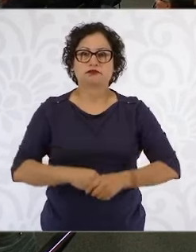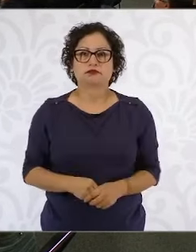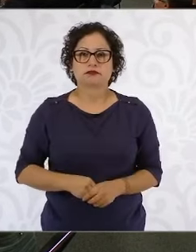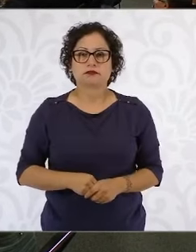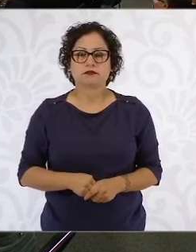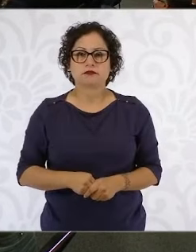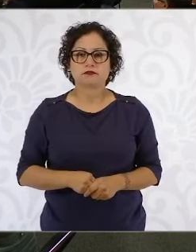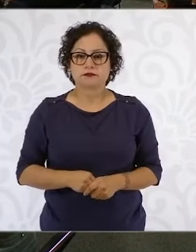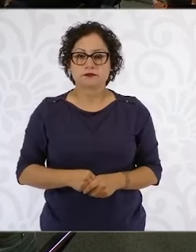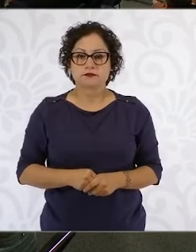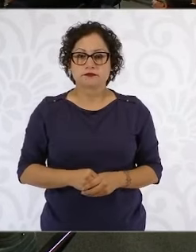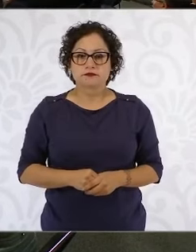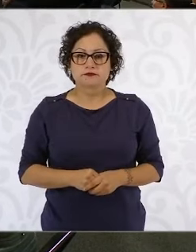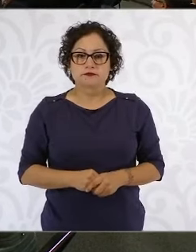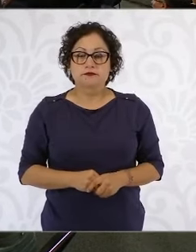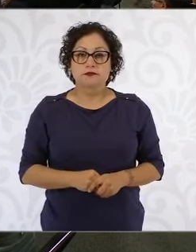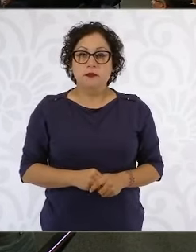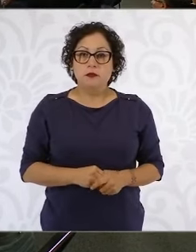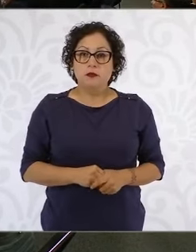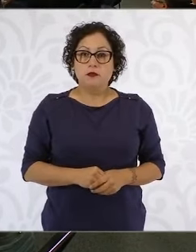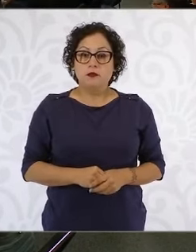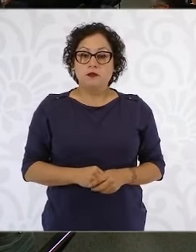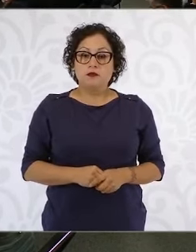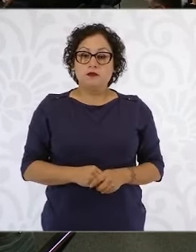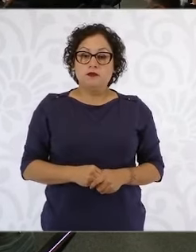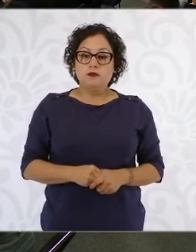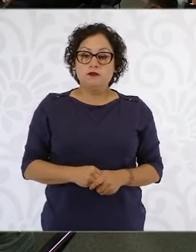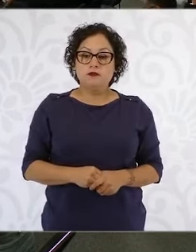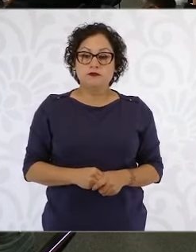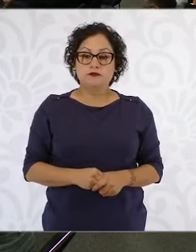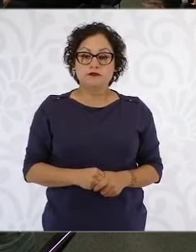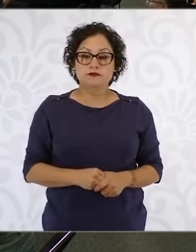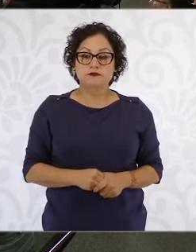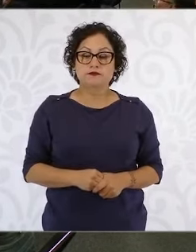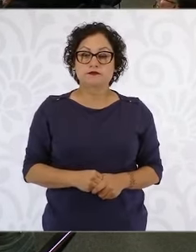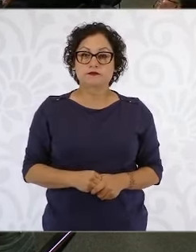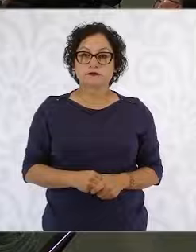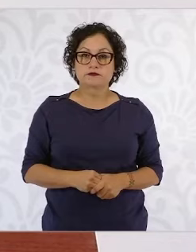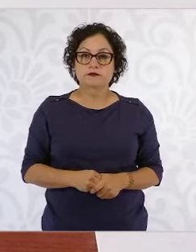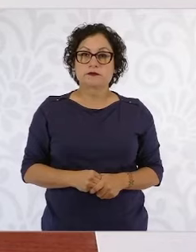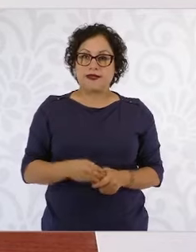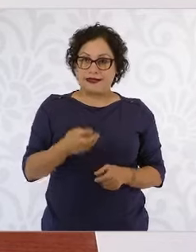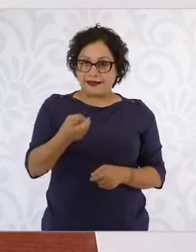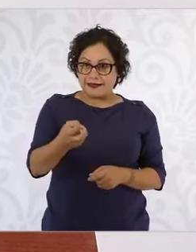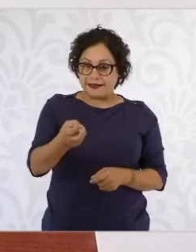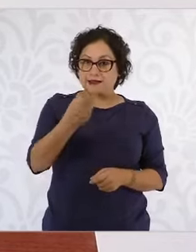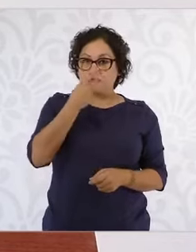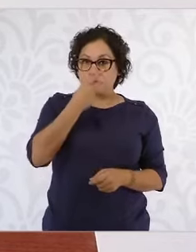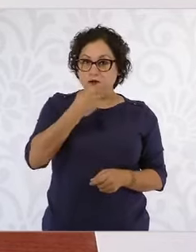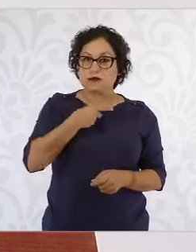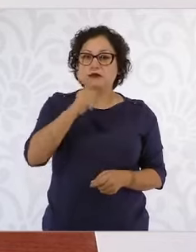Es parte de lo que significa esta perspectiva de género.